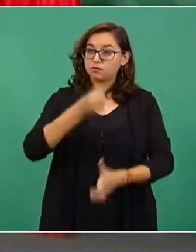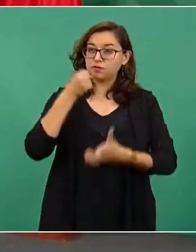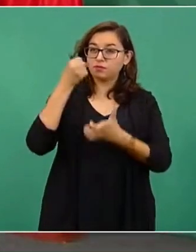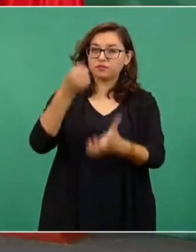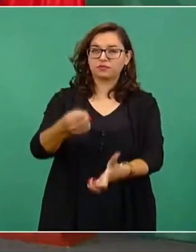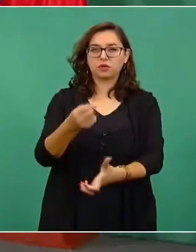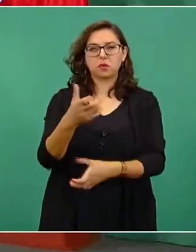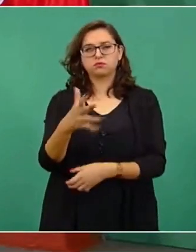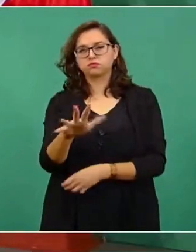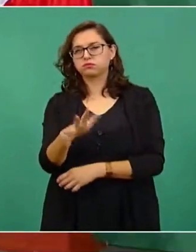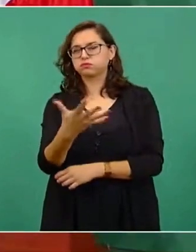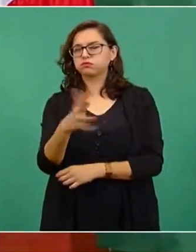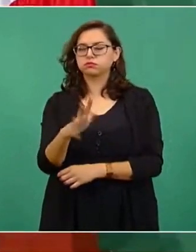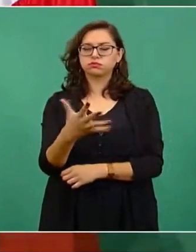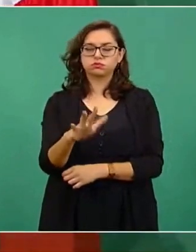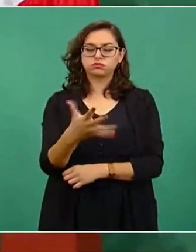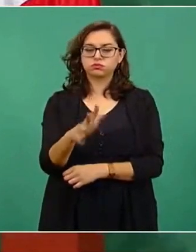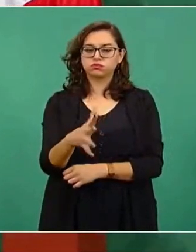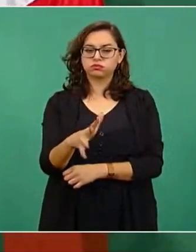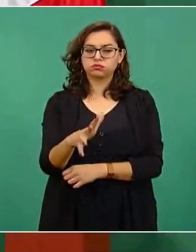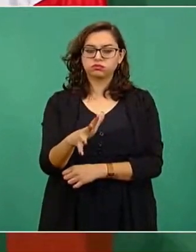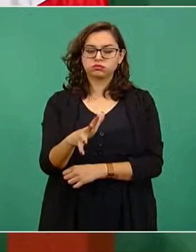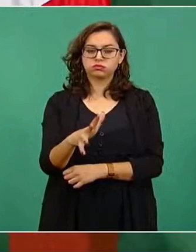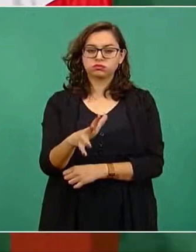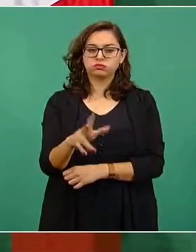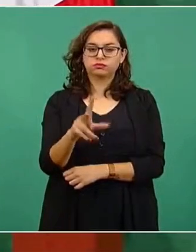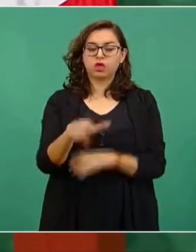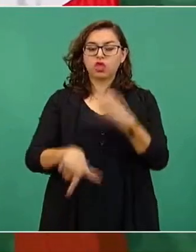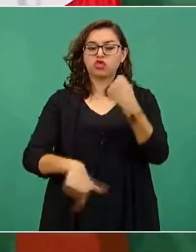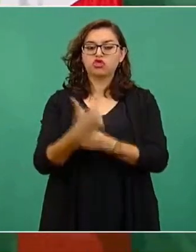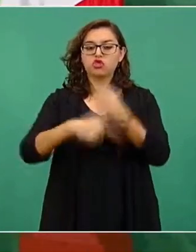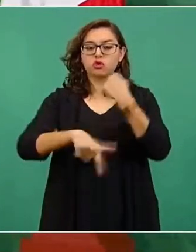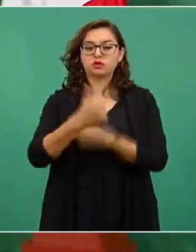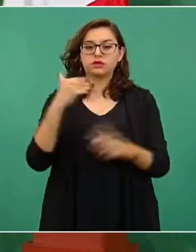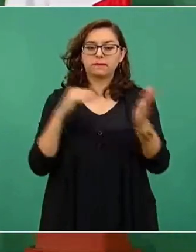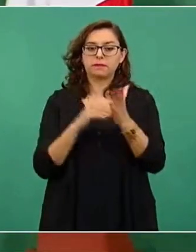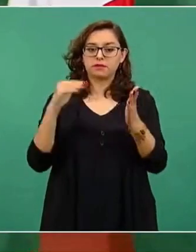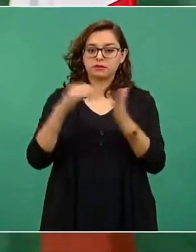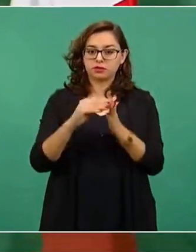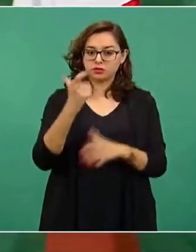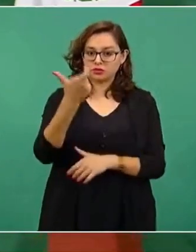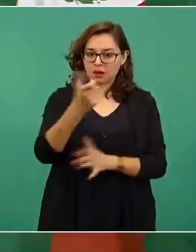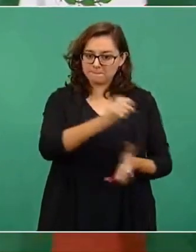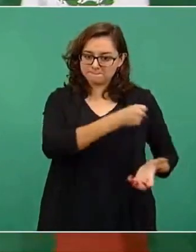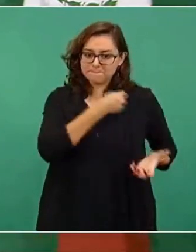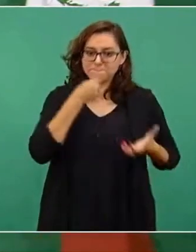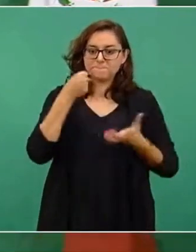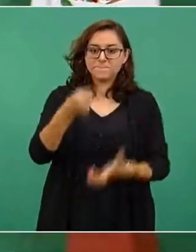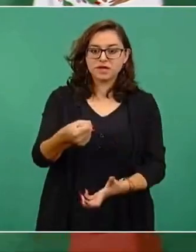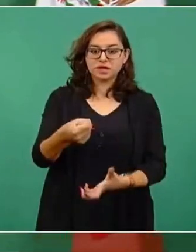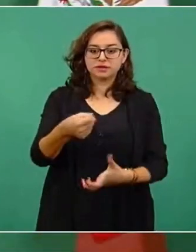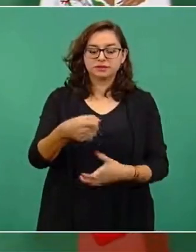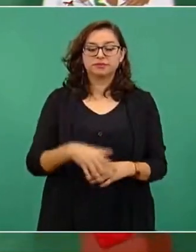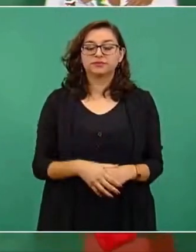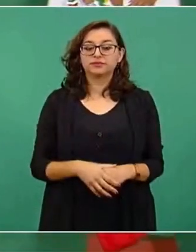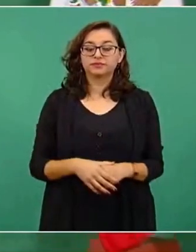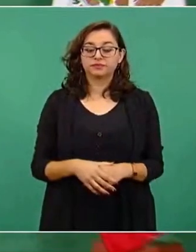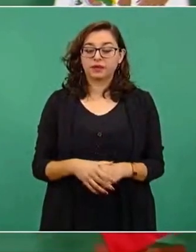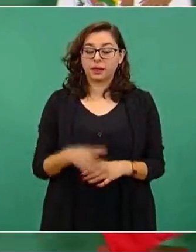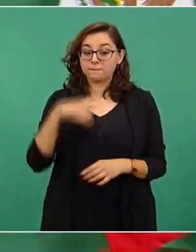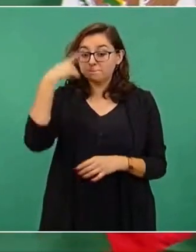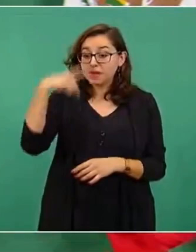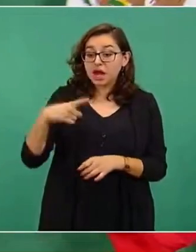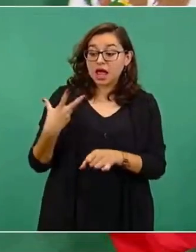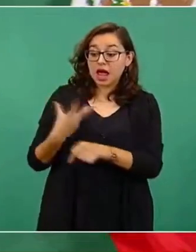alrededor de 12 mil millones de pesos para puro mantenimiento